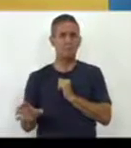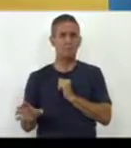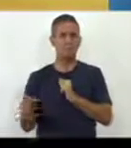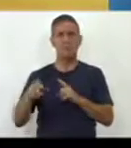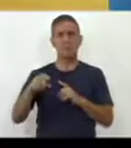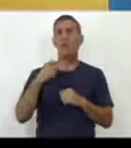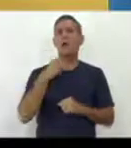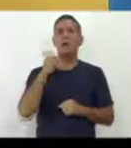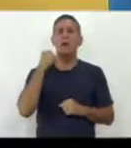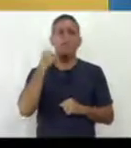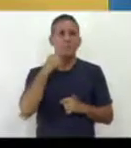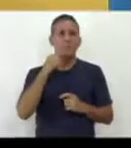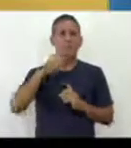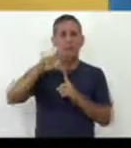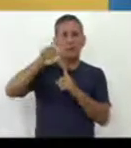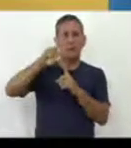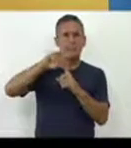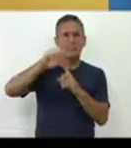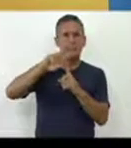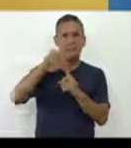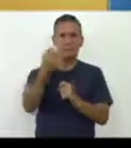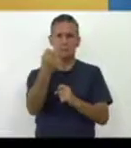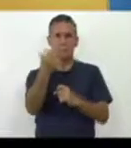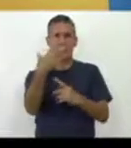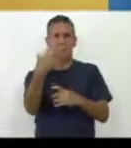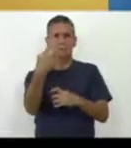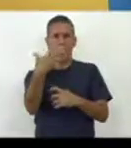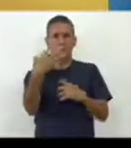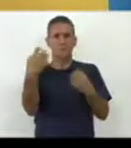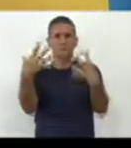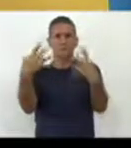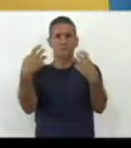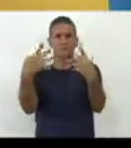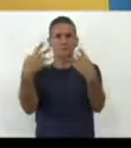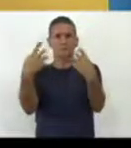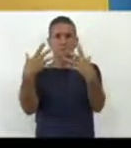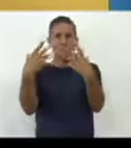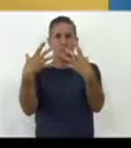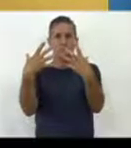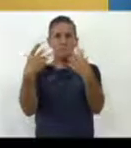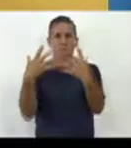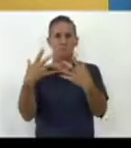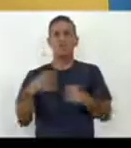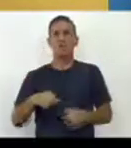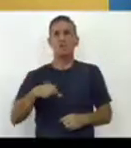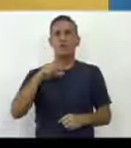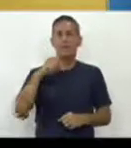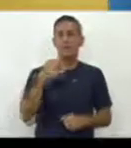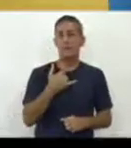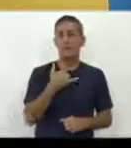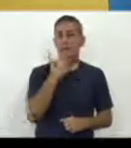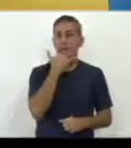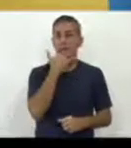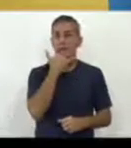excesivo de las pantallas provoca un daño en la melatonina y